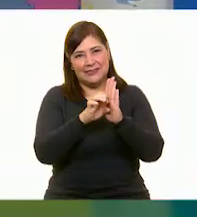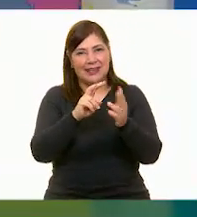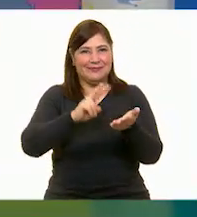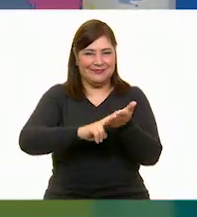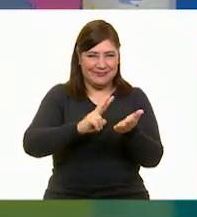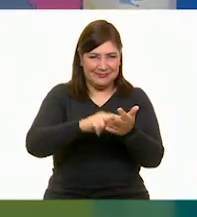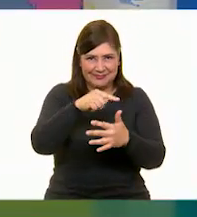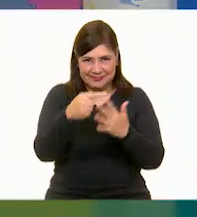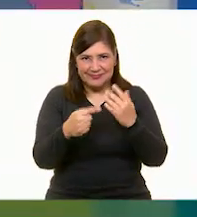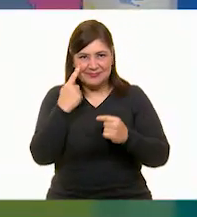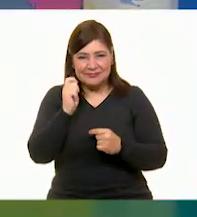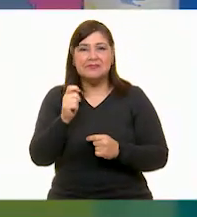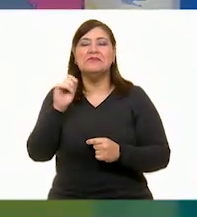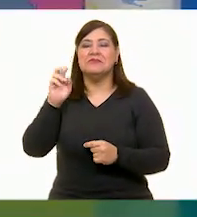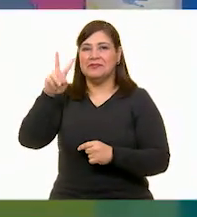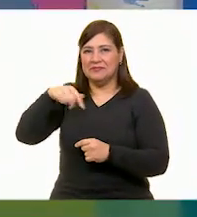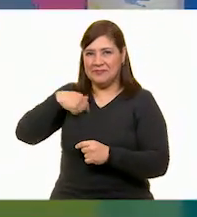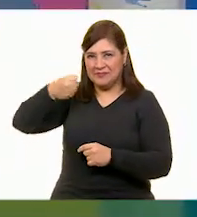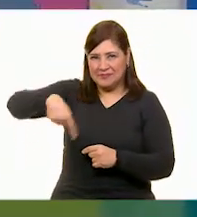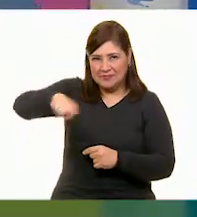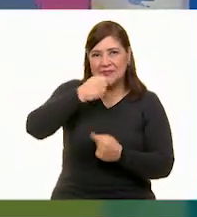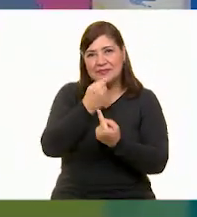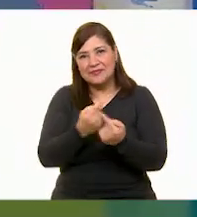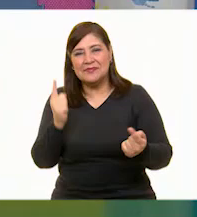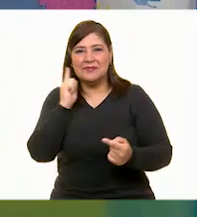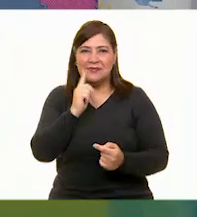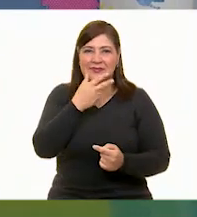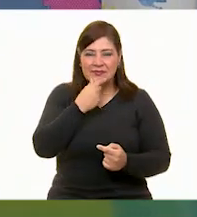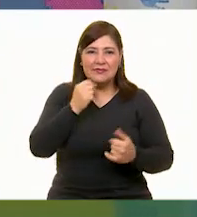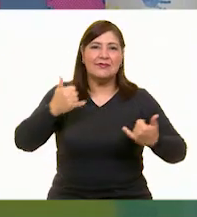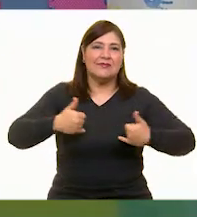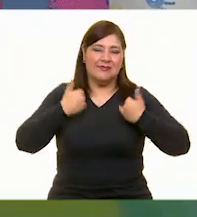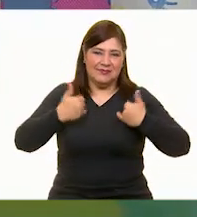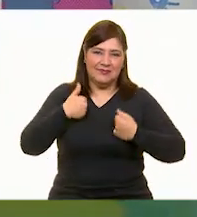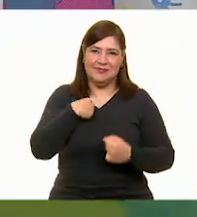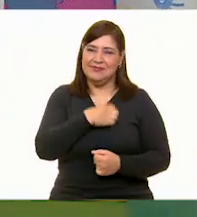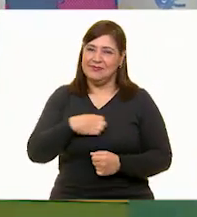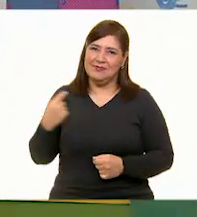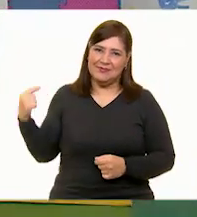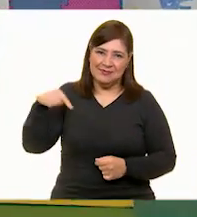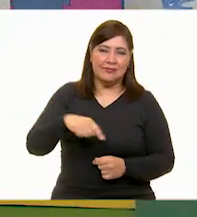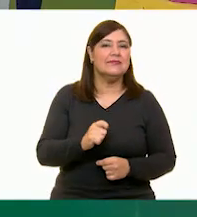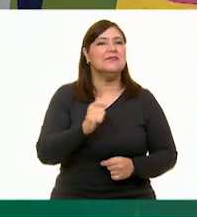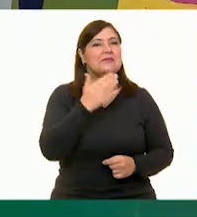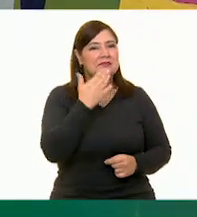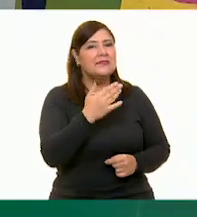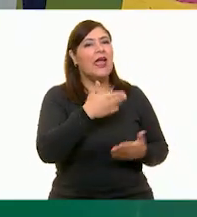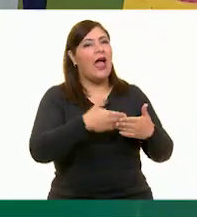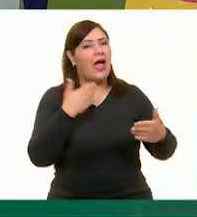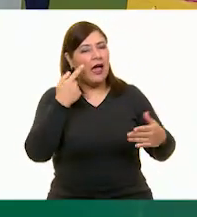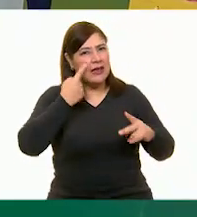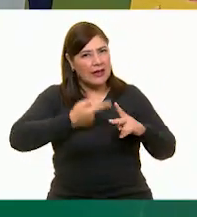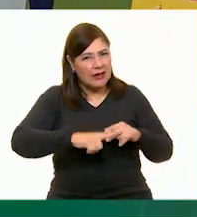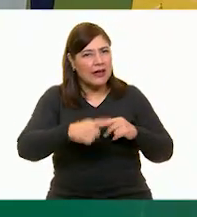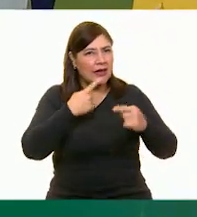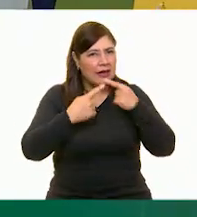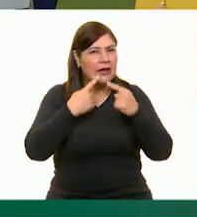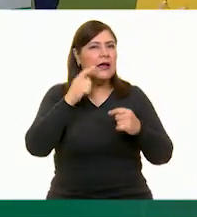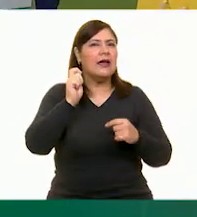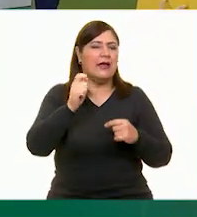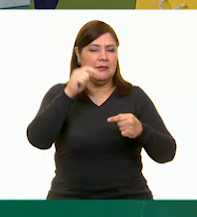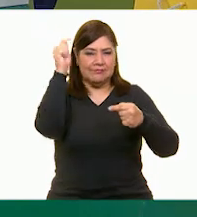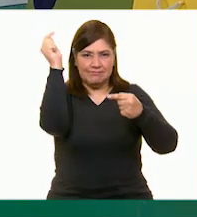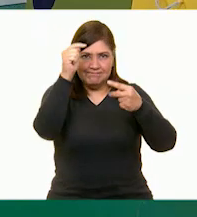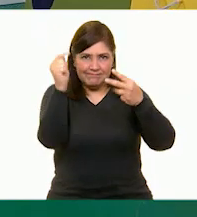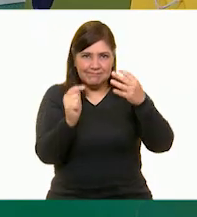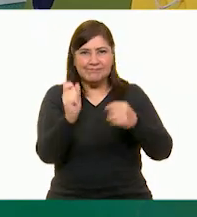saludo a las niñas, niños y adolescentes que están con nosotros. Muy contenta de estar aquí. ¡Qué bueno, Cristina! ¿Qué te parece si antes de comenzar con nuestro diálogo, vamos a ver las